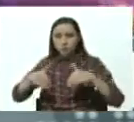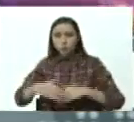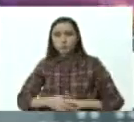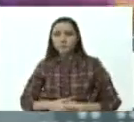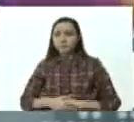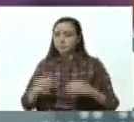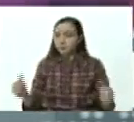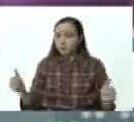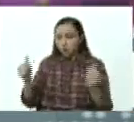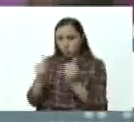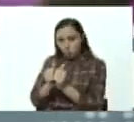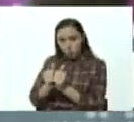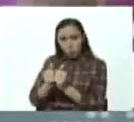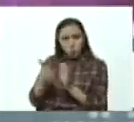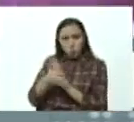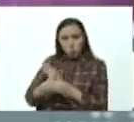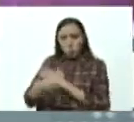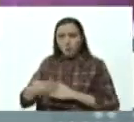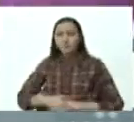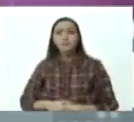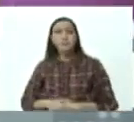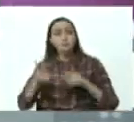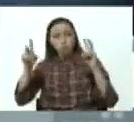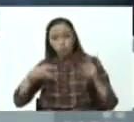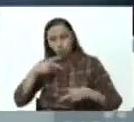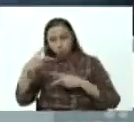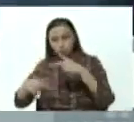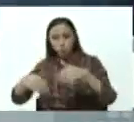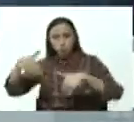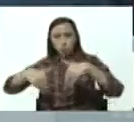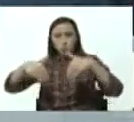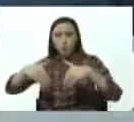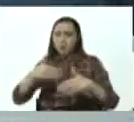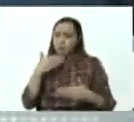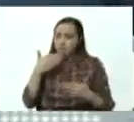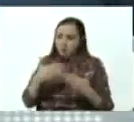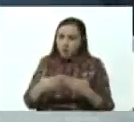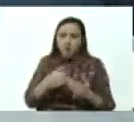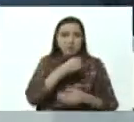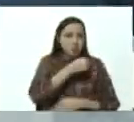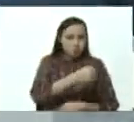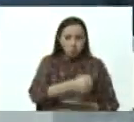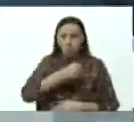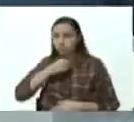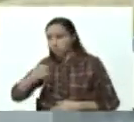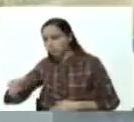acompañantes en este nuevo proceso electoral, gracias a los medios de comunicación.